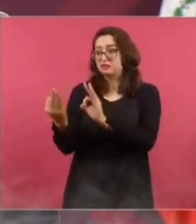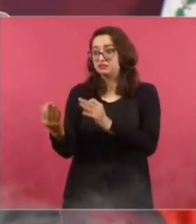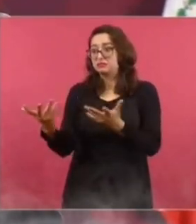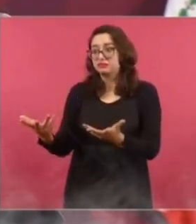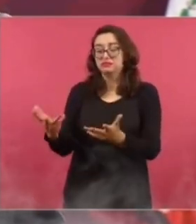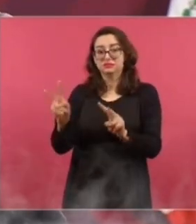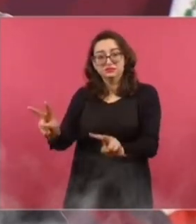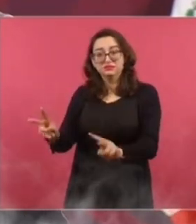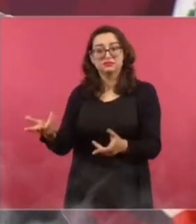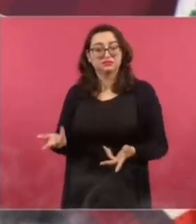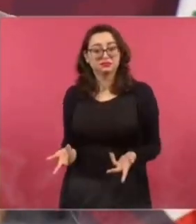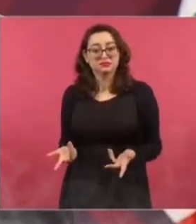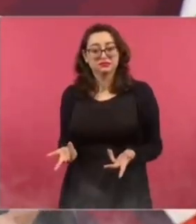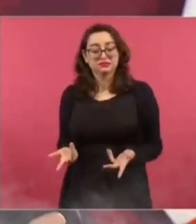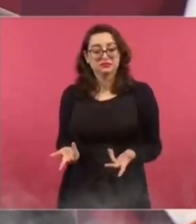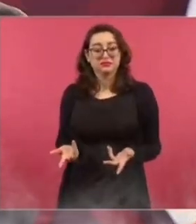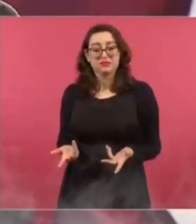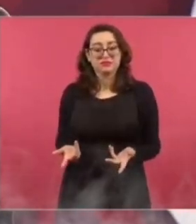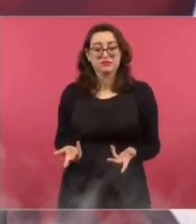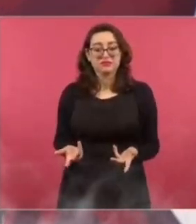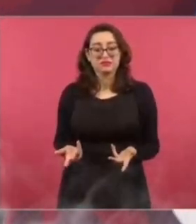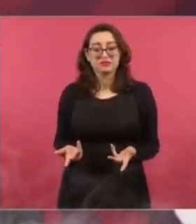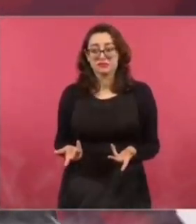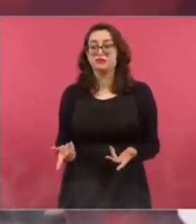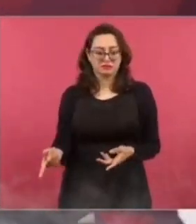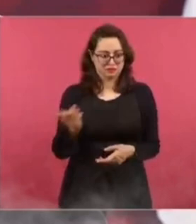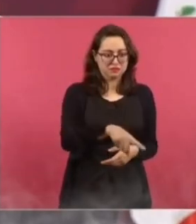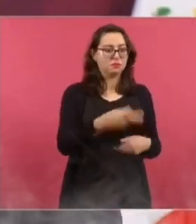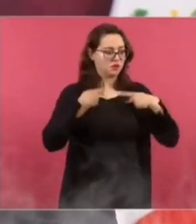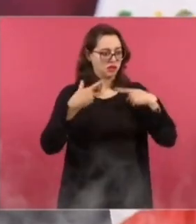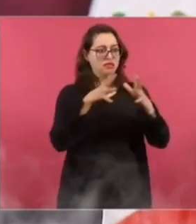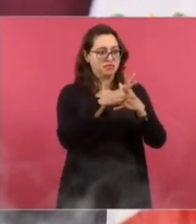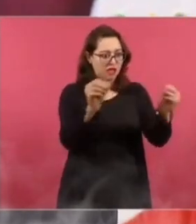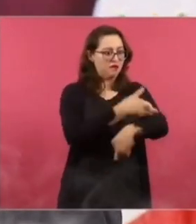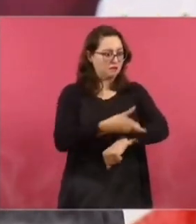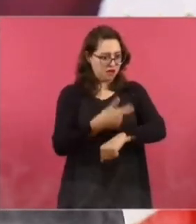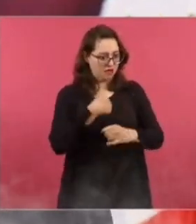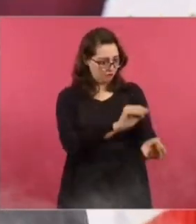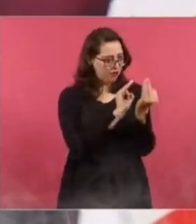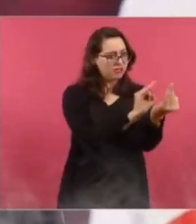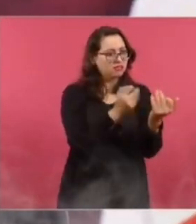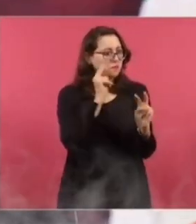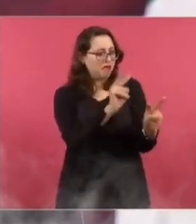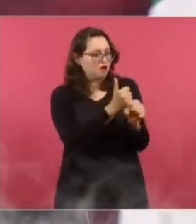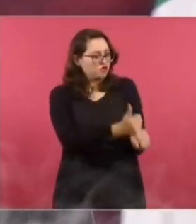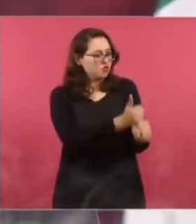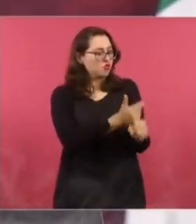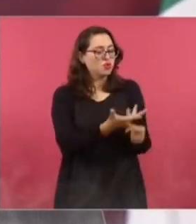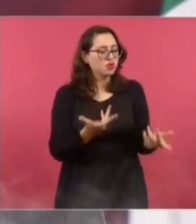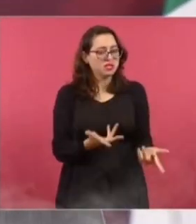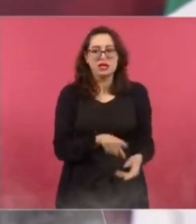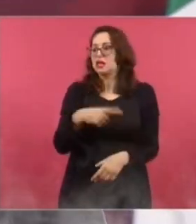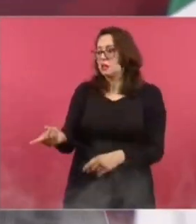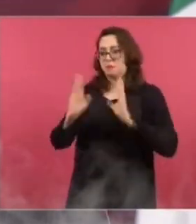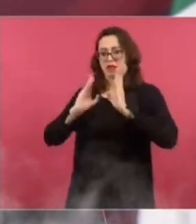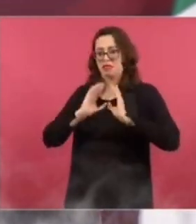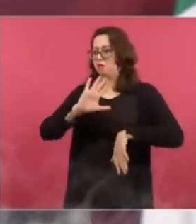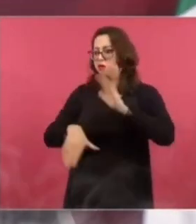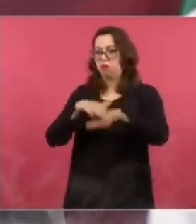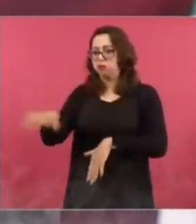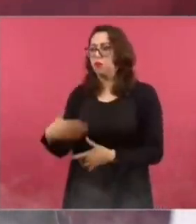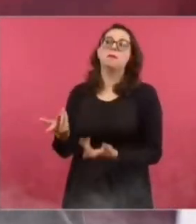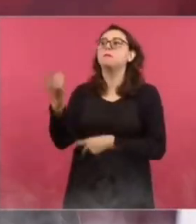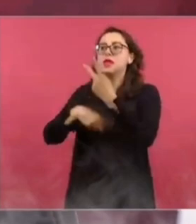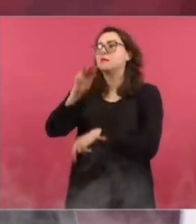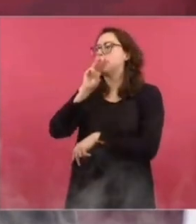también, así como a las madres de desaparecidos, me toca ver a madres que pierden sus hijos. Y,